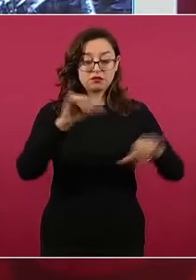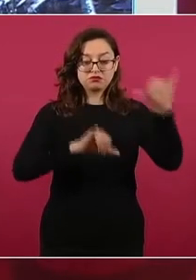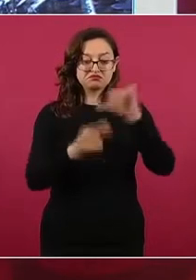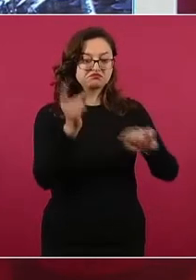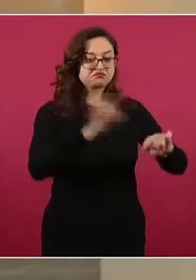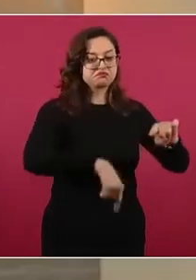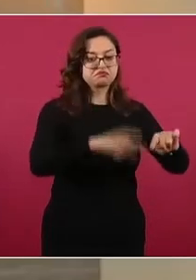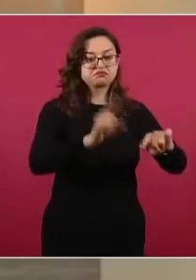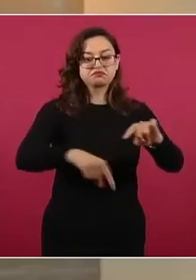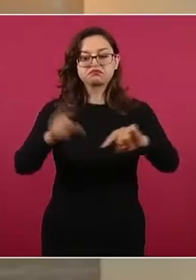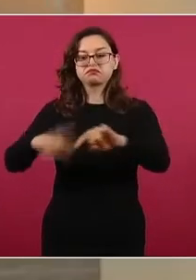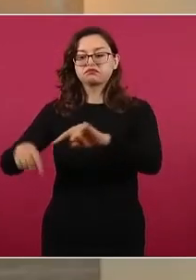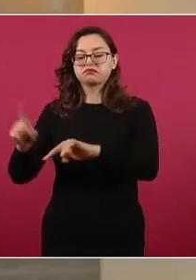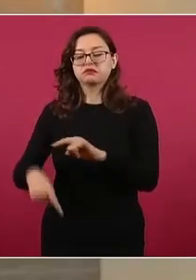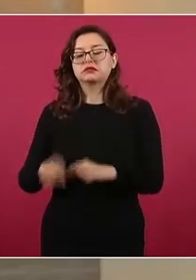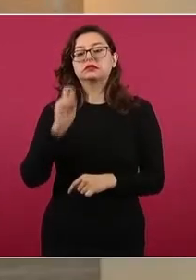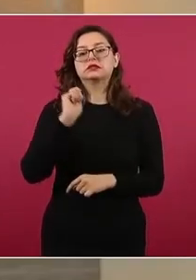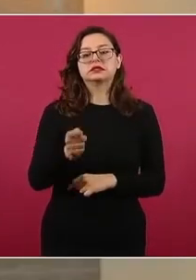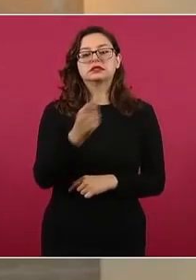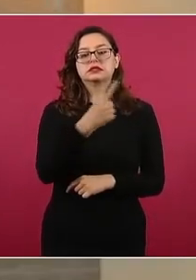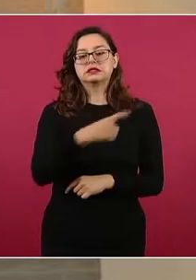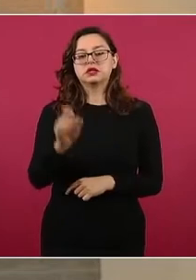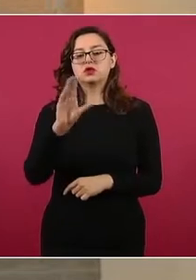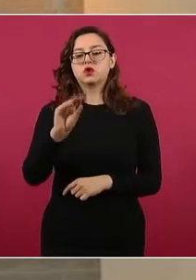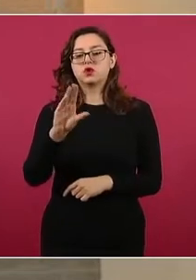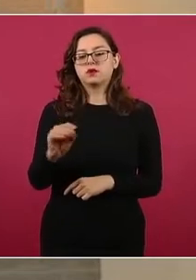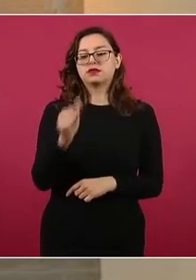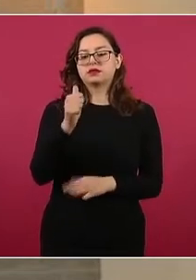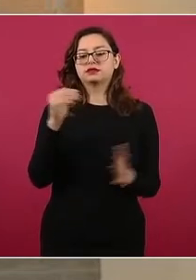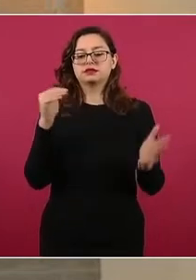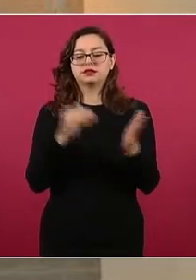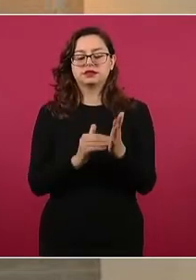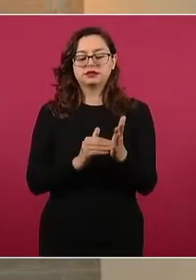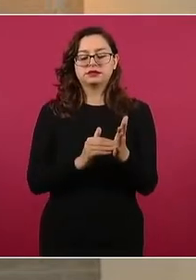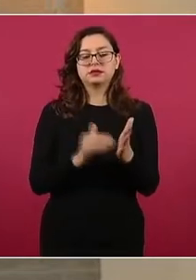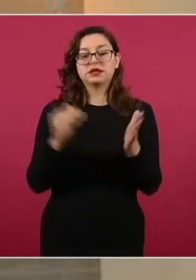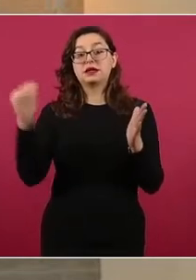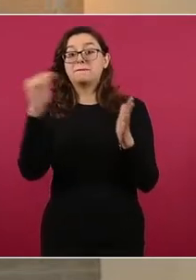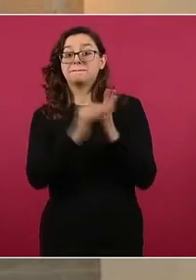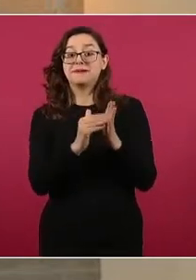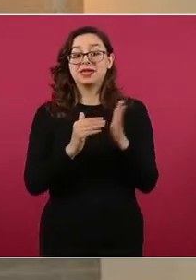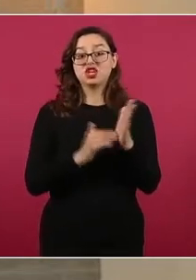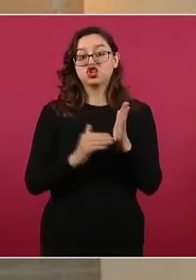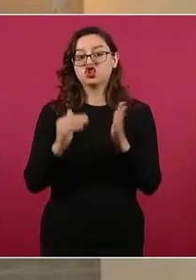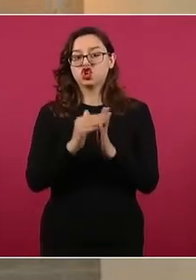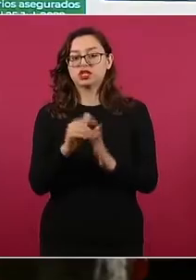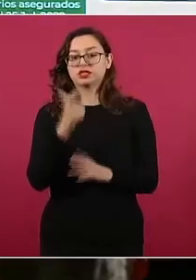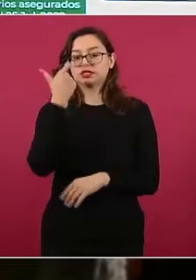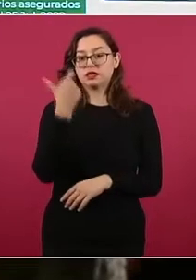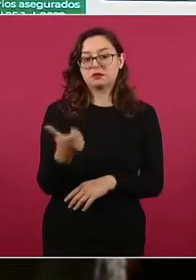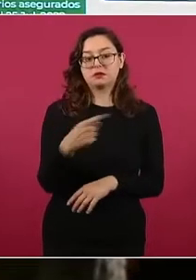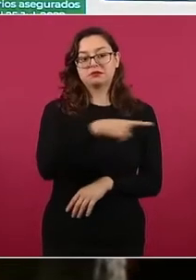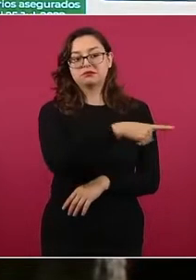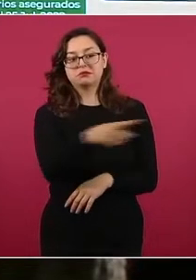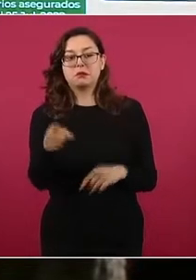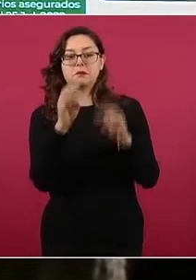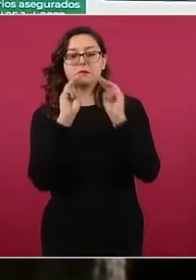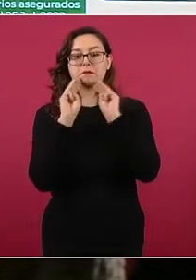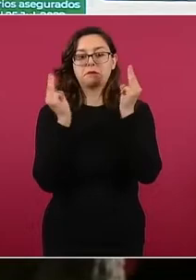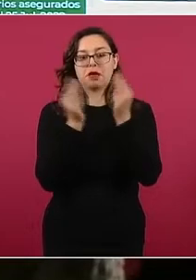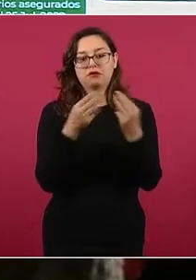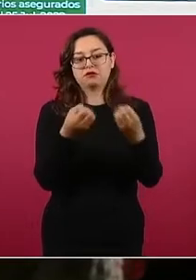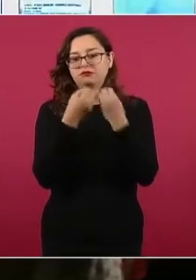más de 196 mil millones de pesos de afectaciones por la producción de drogas de carácter